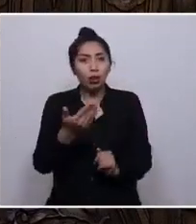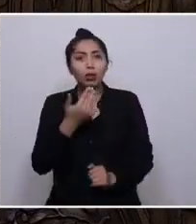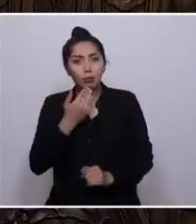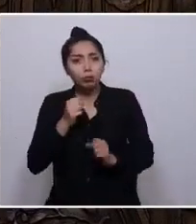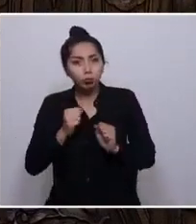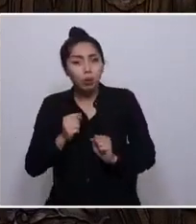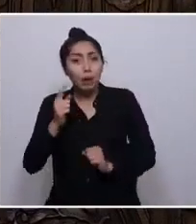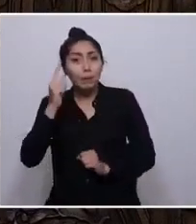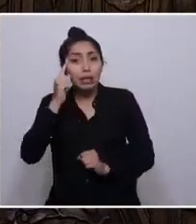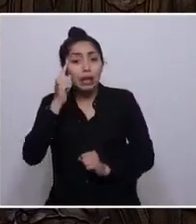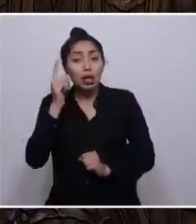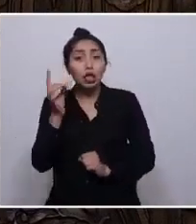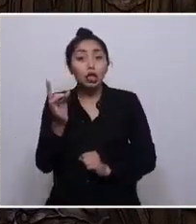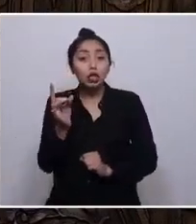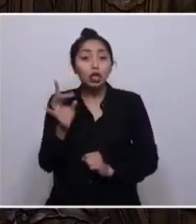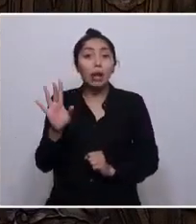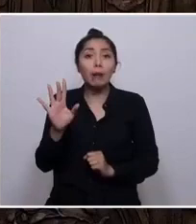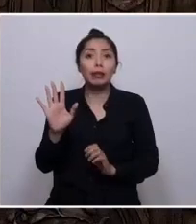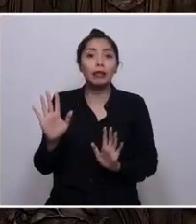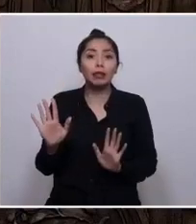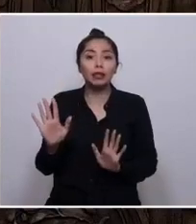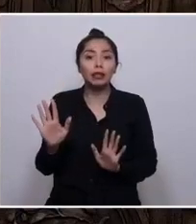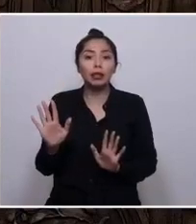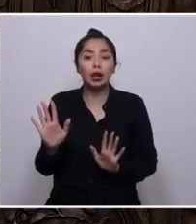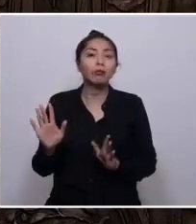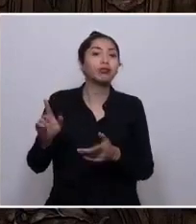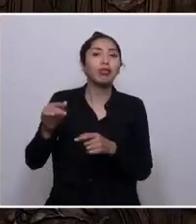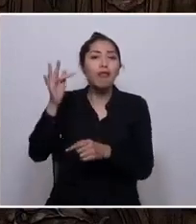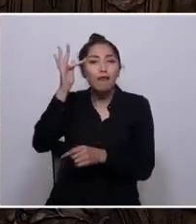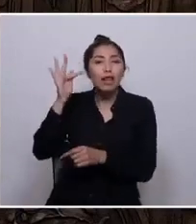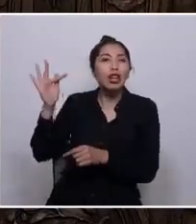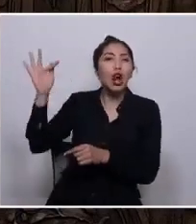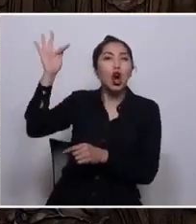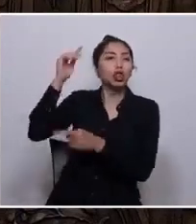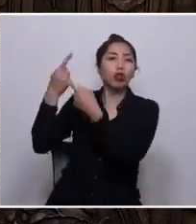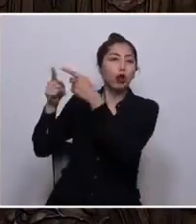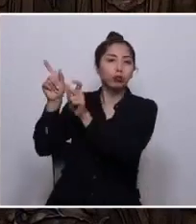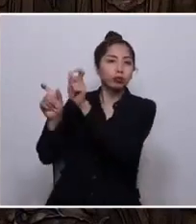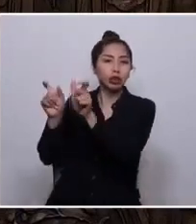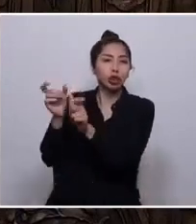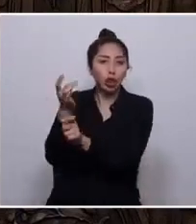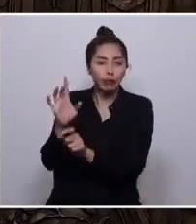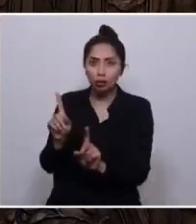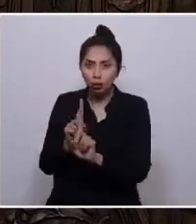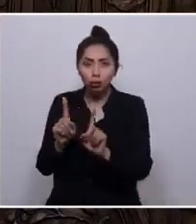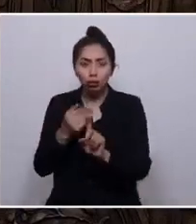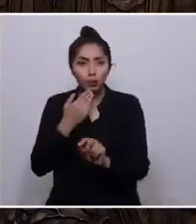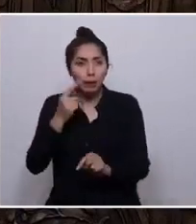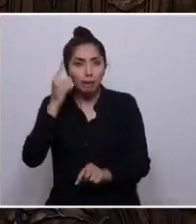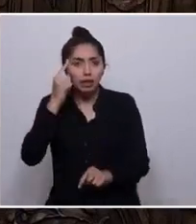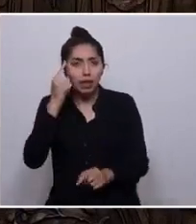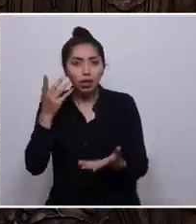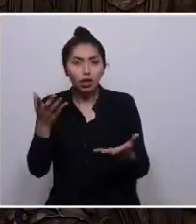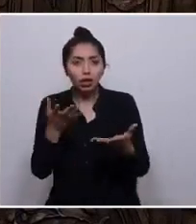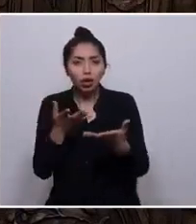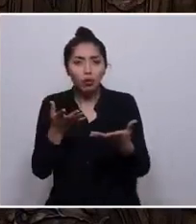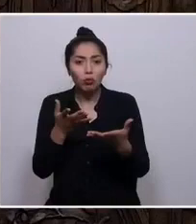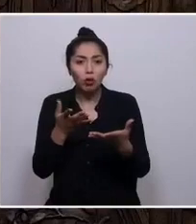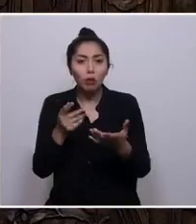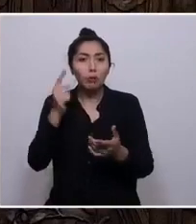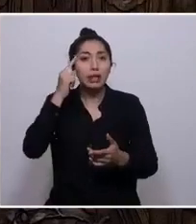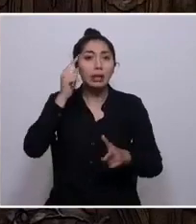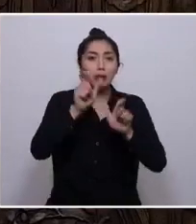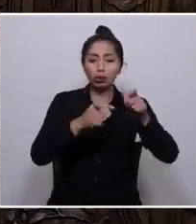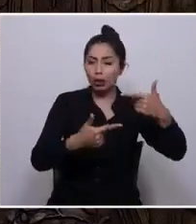en Kant, en Marx, en Platón, en Sócrates. Atrévense a pensar como lo piensan los hamautas, los coyiris, los